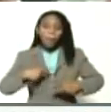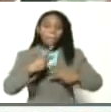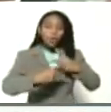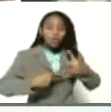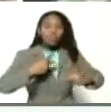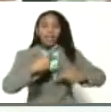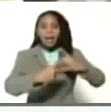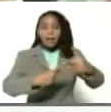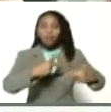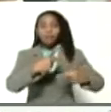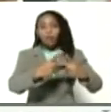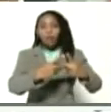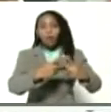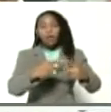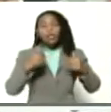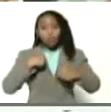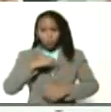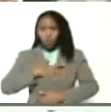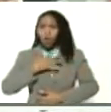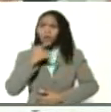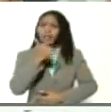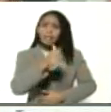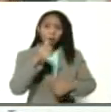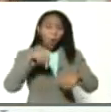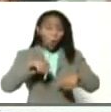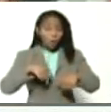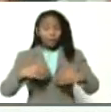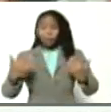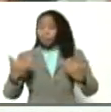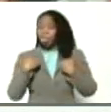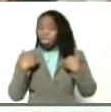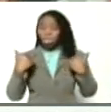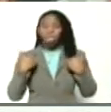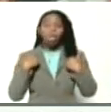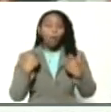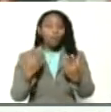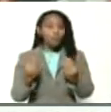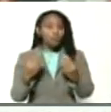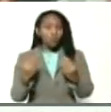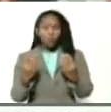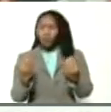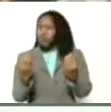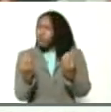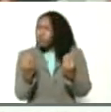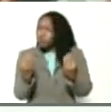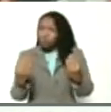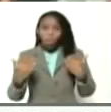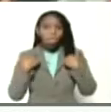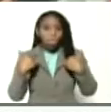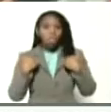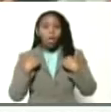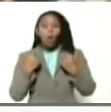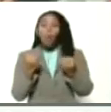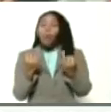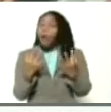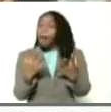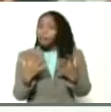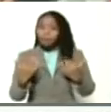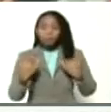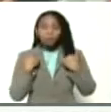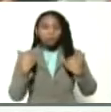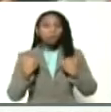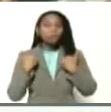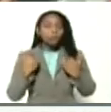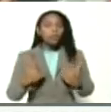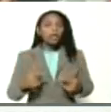llevando un proceso, y hoy puedo decir, hoy ha costado mucho, ha costado mucho. ¿Cuánto ha costado para llegar